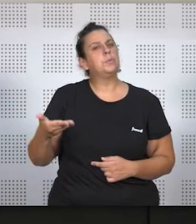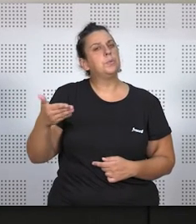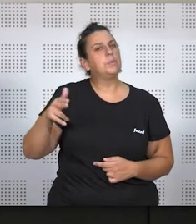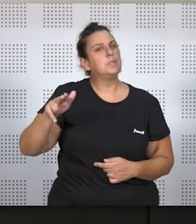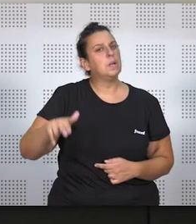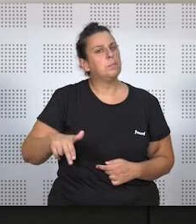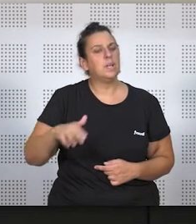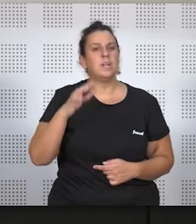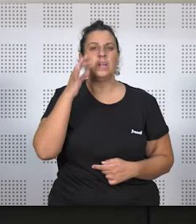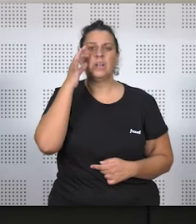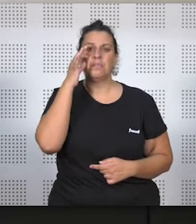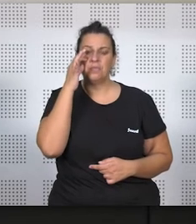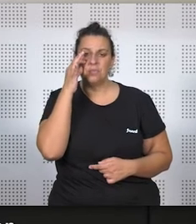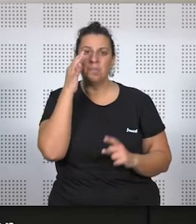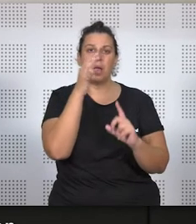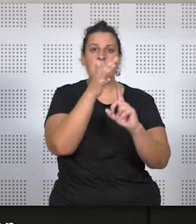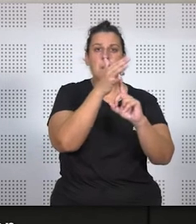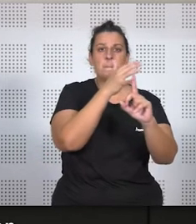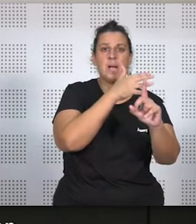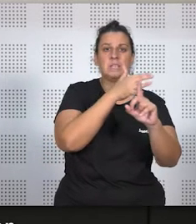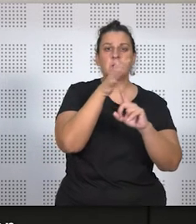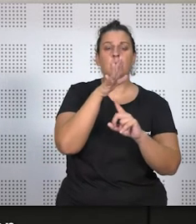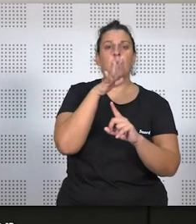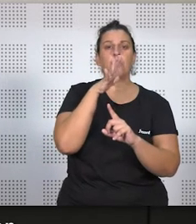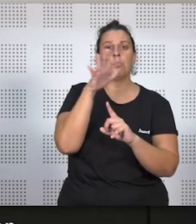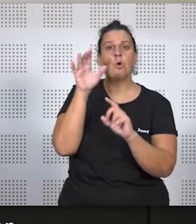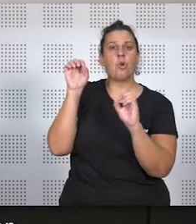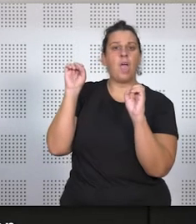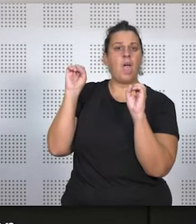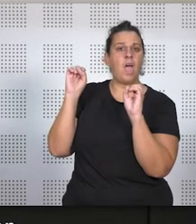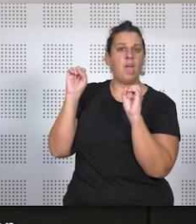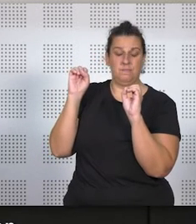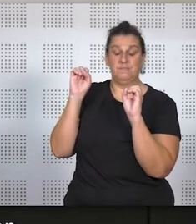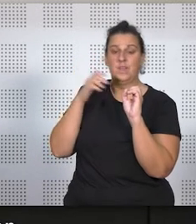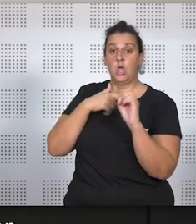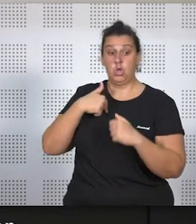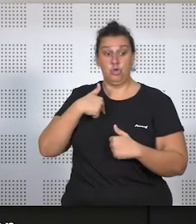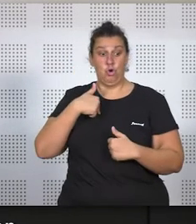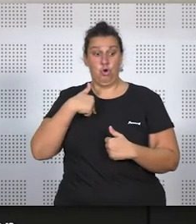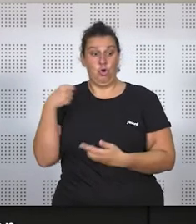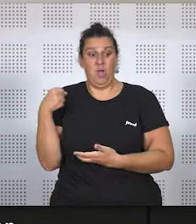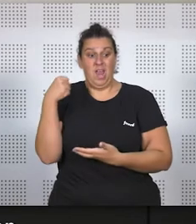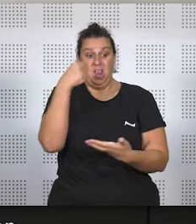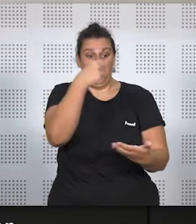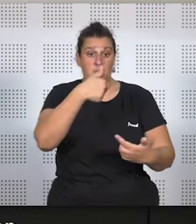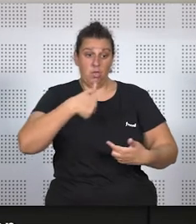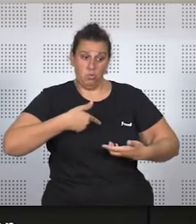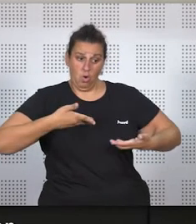que no haya sido causado por un abandono por parte de la persona que luego pretende desheredar. Es decir,